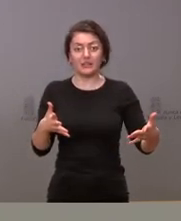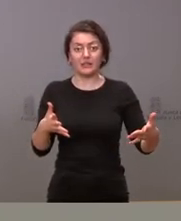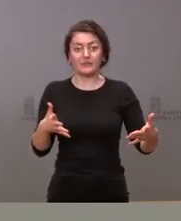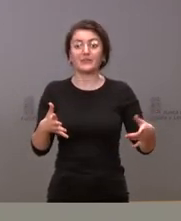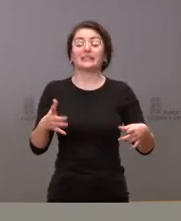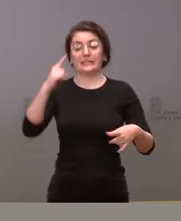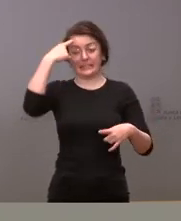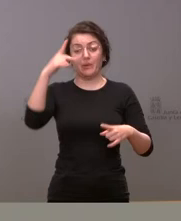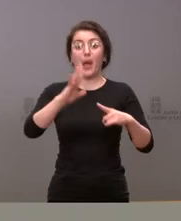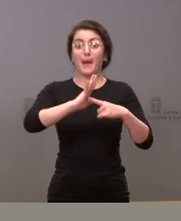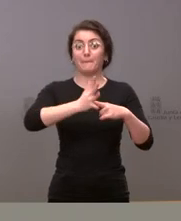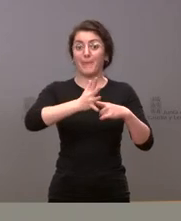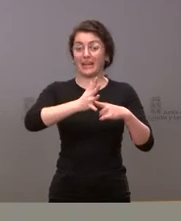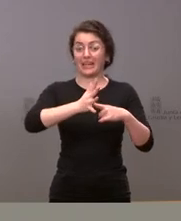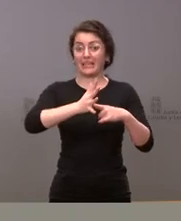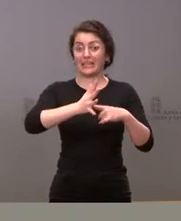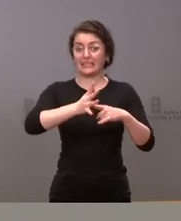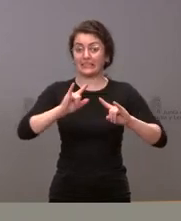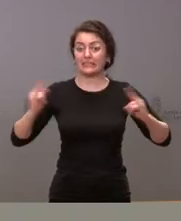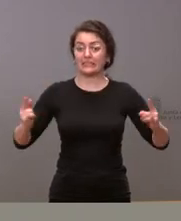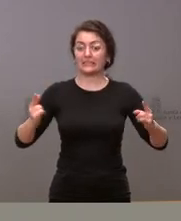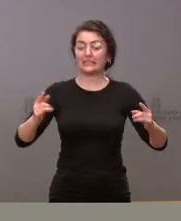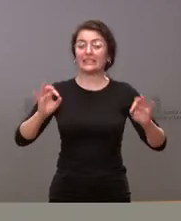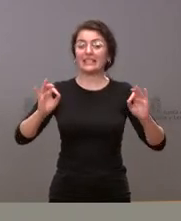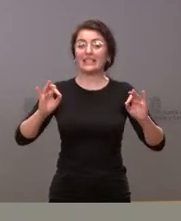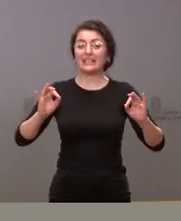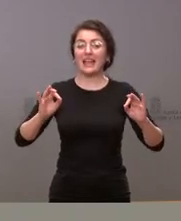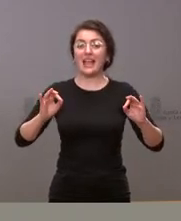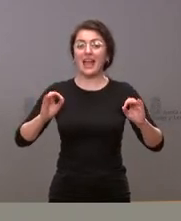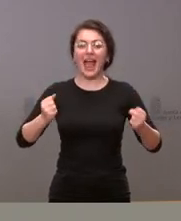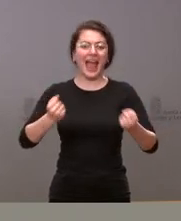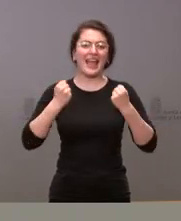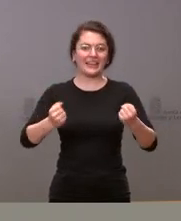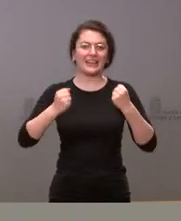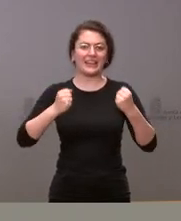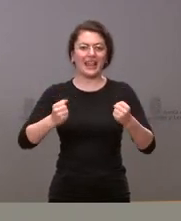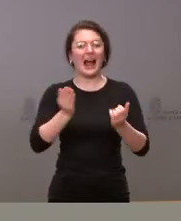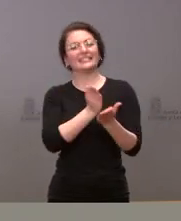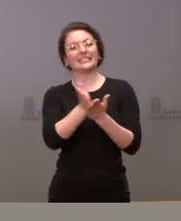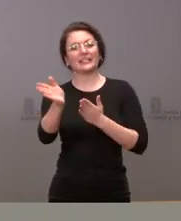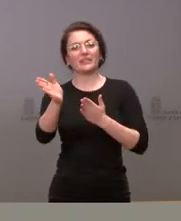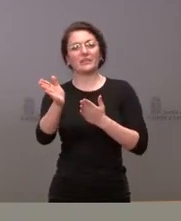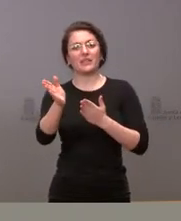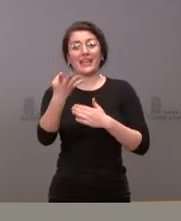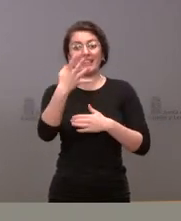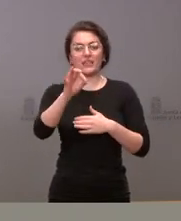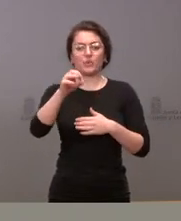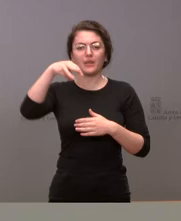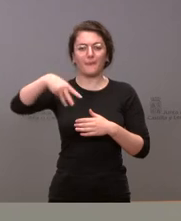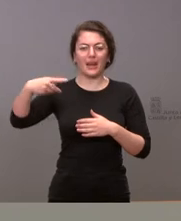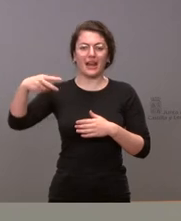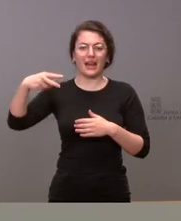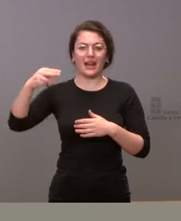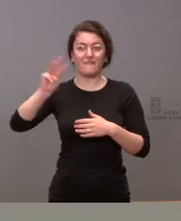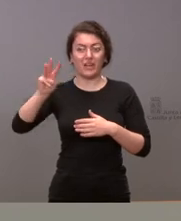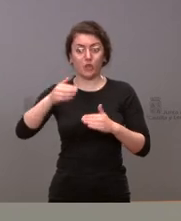parques de energías alternativas de mayor dimensión a partir de 50 megavatios los trámites administrativos